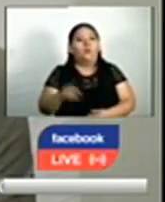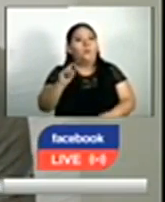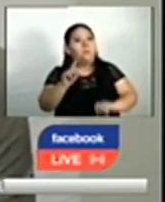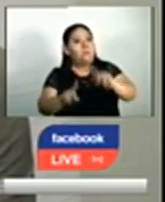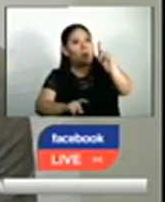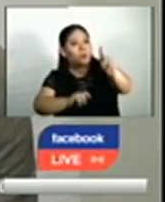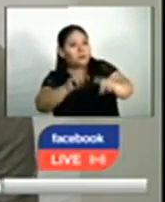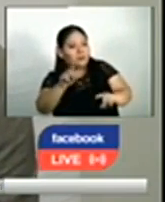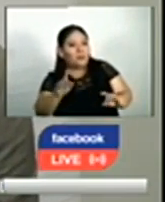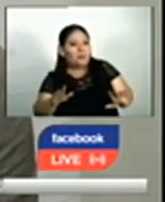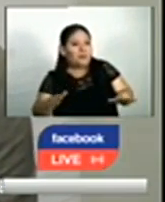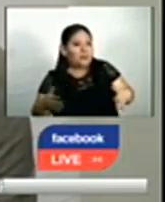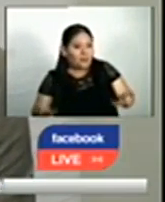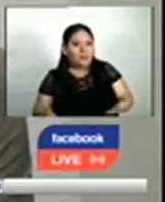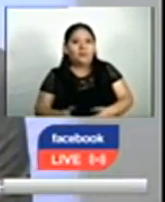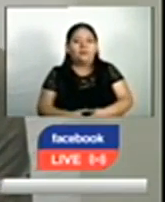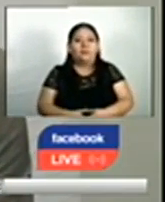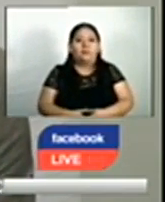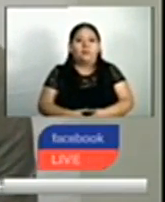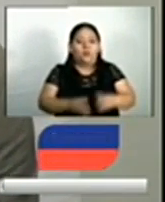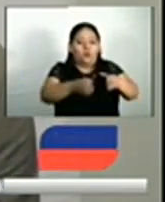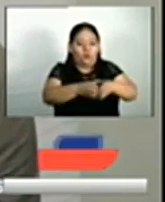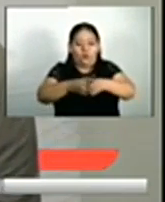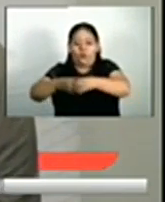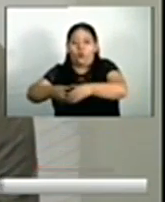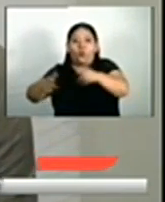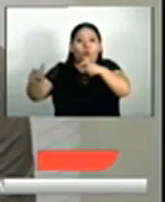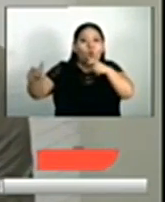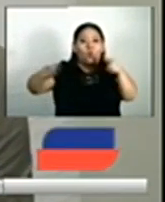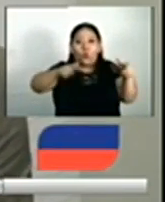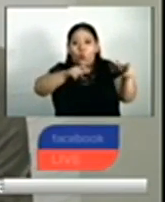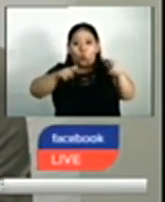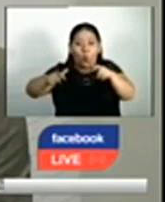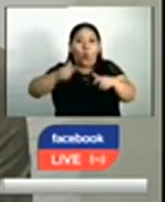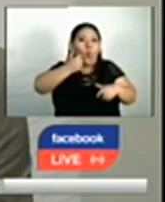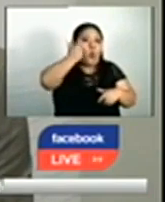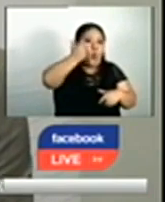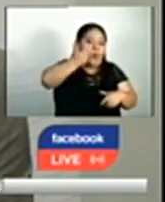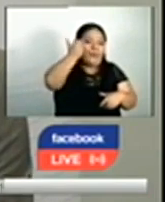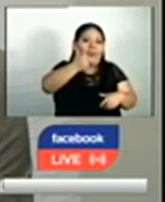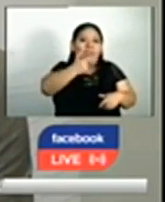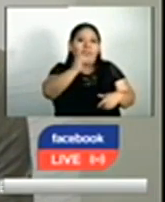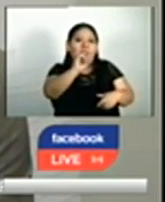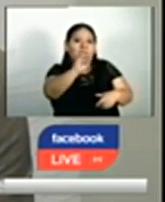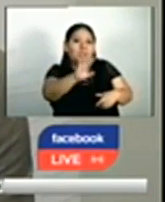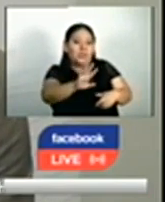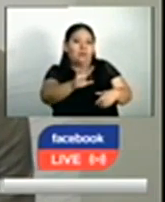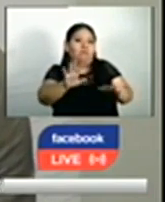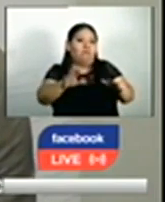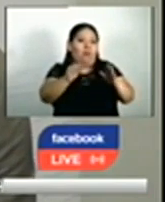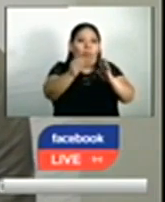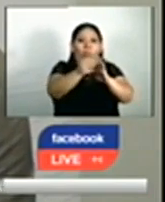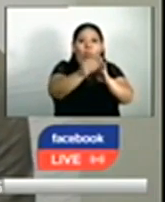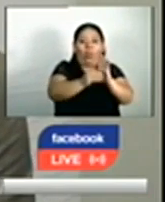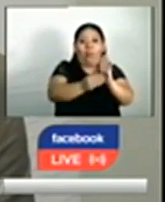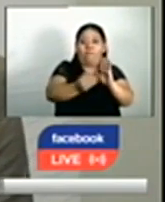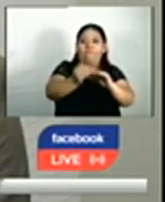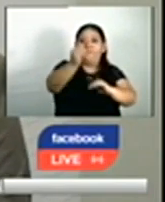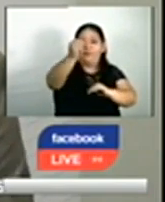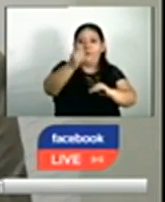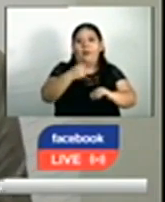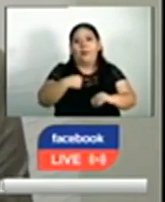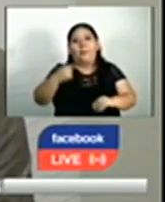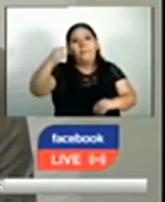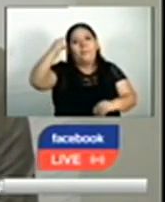calificación por grupo de edad, vemos que son las personas jóvenes quienes otorgan una calificación levemente más alta, una